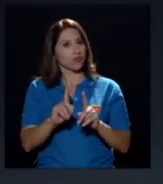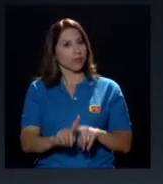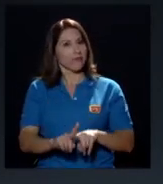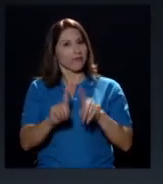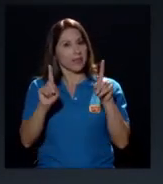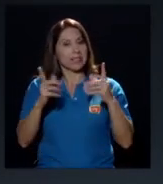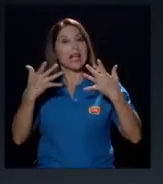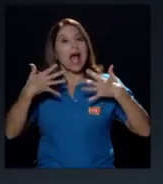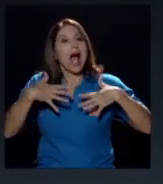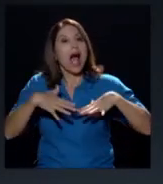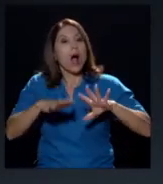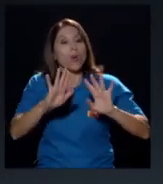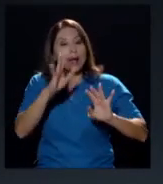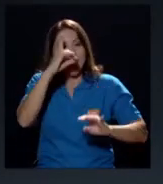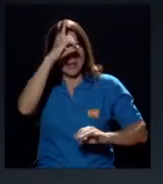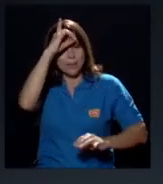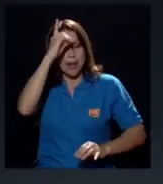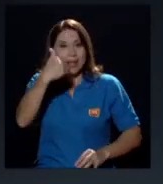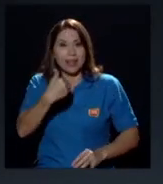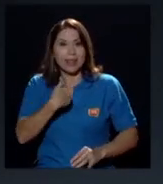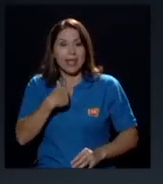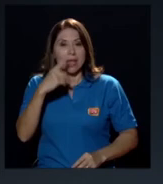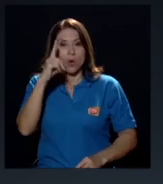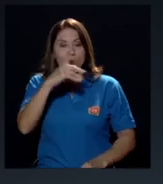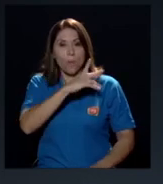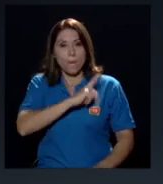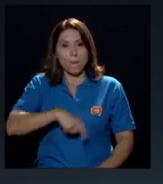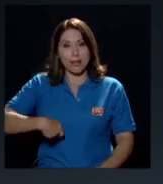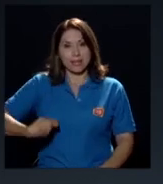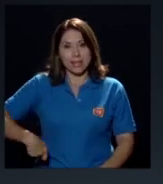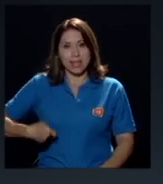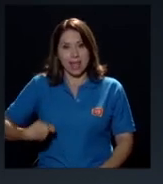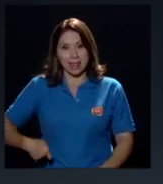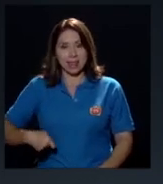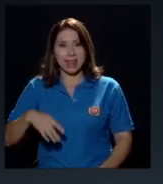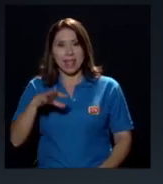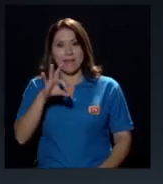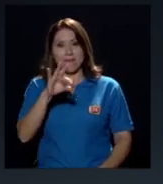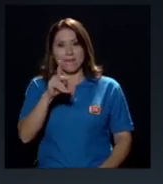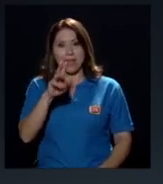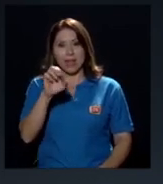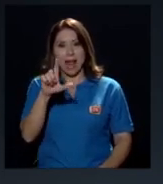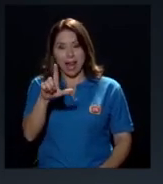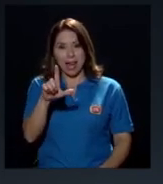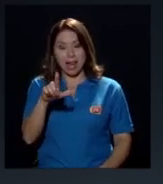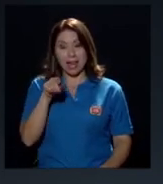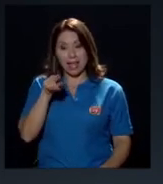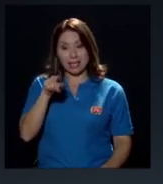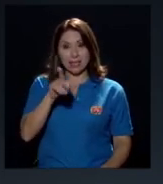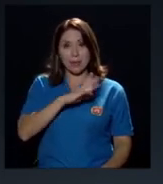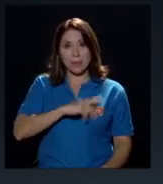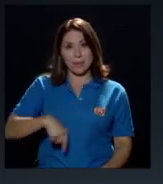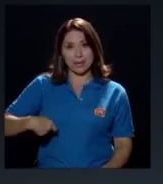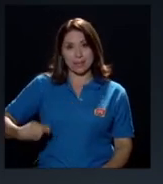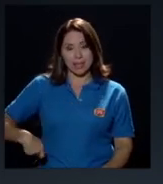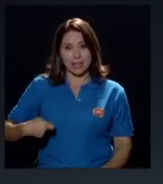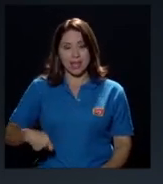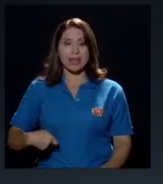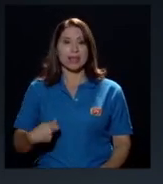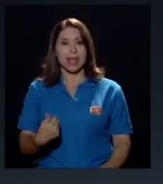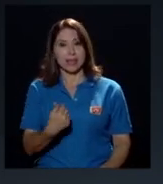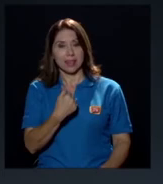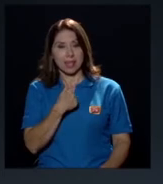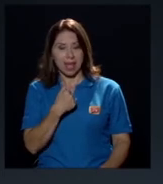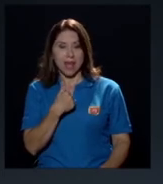tenga un presidente federal, ese presidente federal tiene